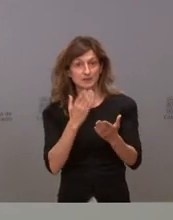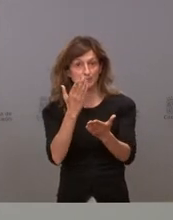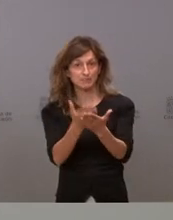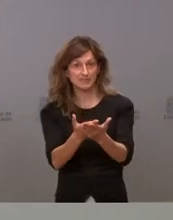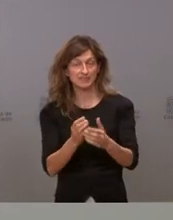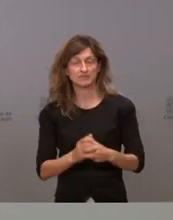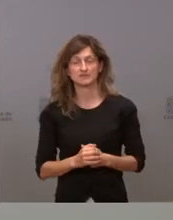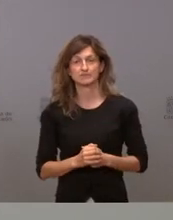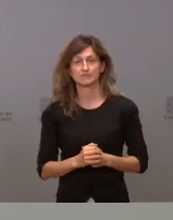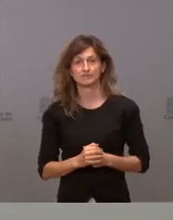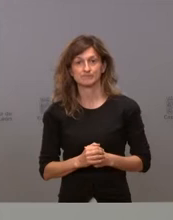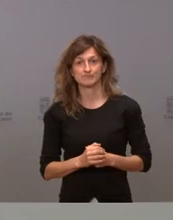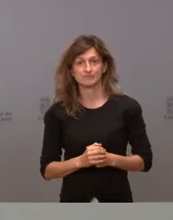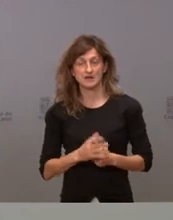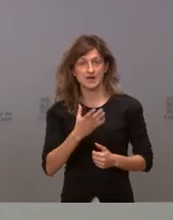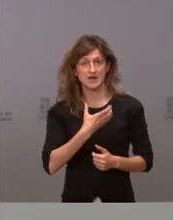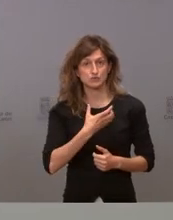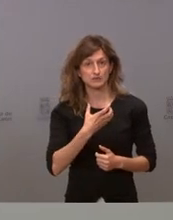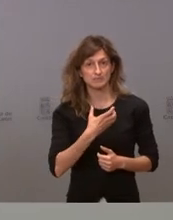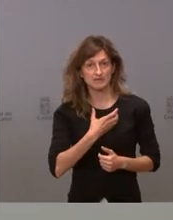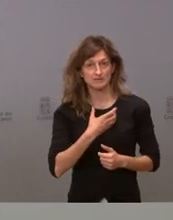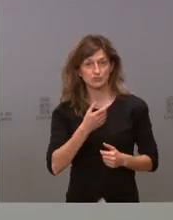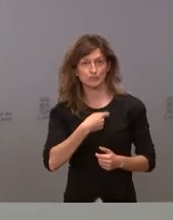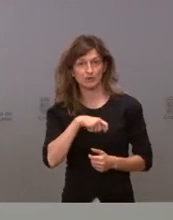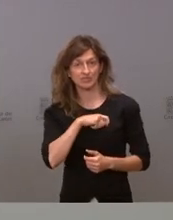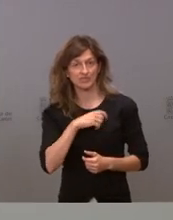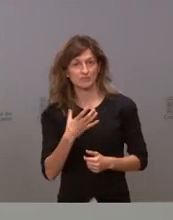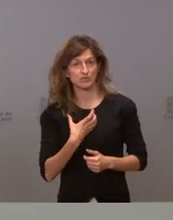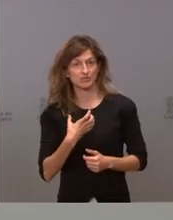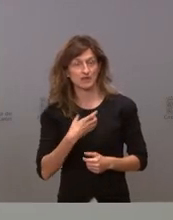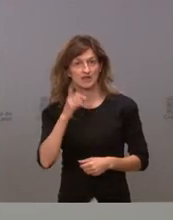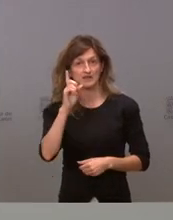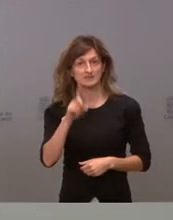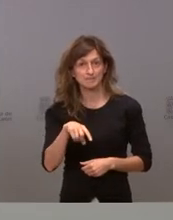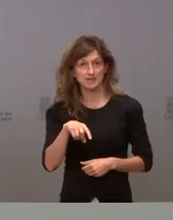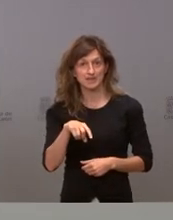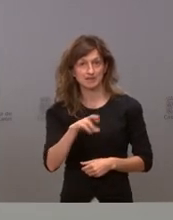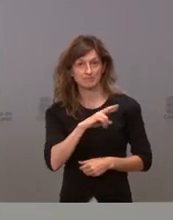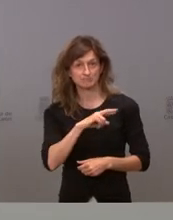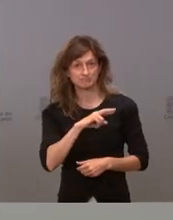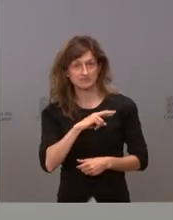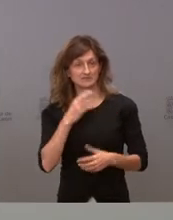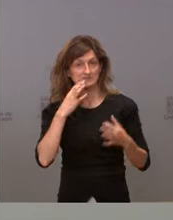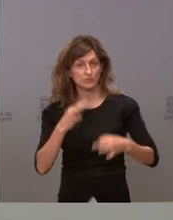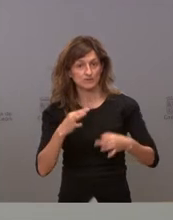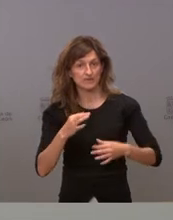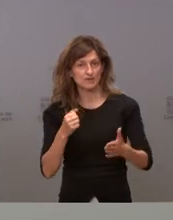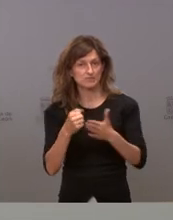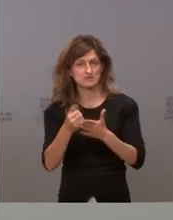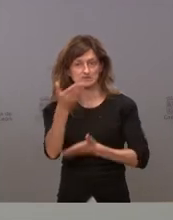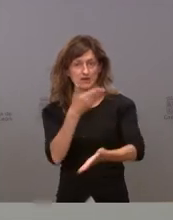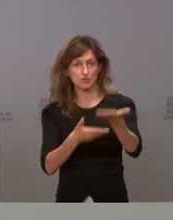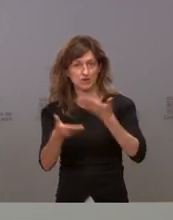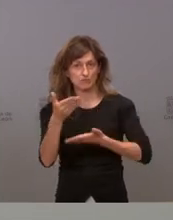a nuestros ayuntamientos a la policía municipal y también a las fuerzas y cuerpos de seguridad la máxima colaboración